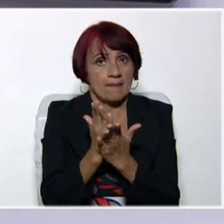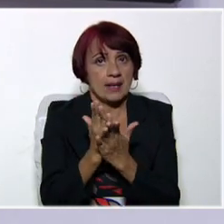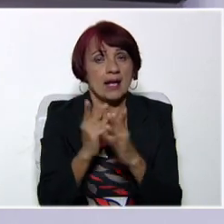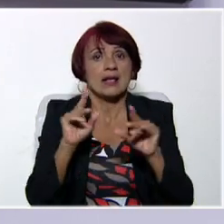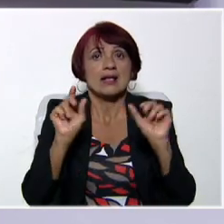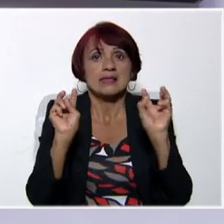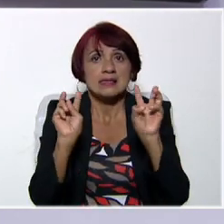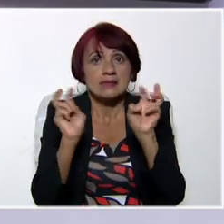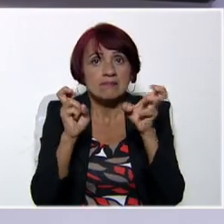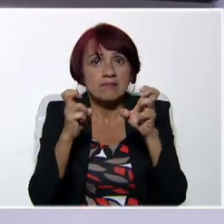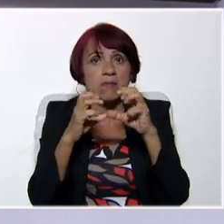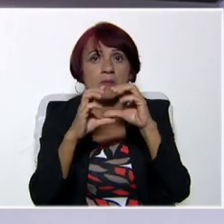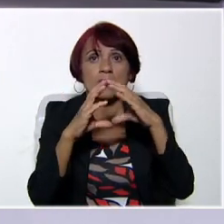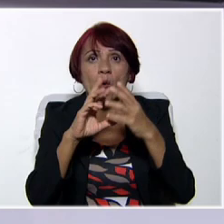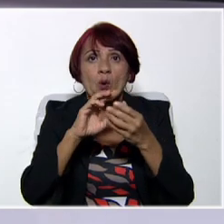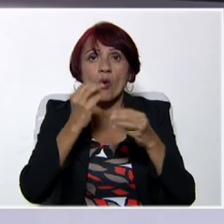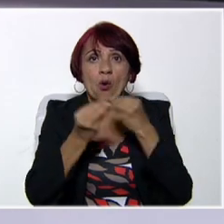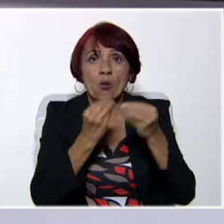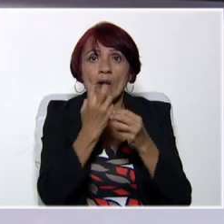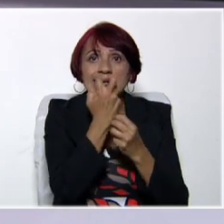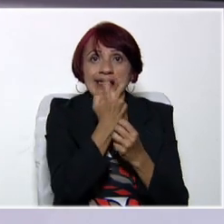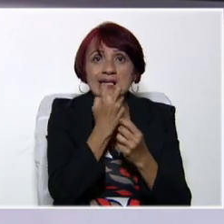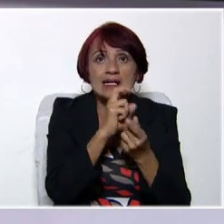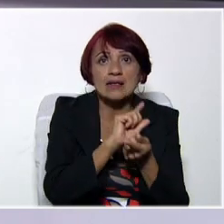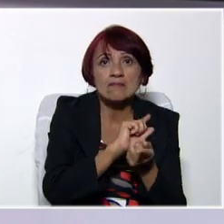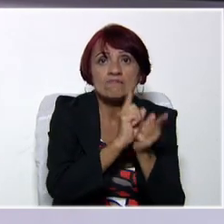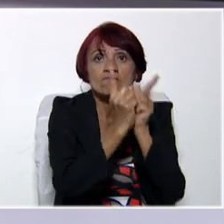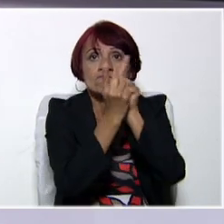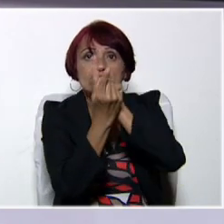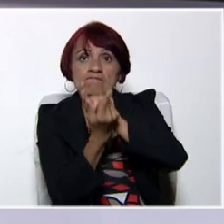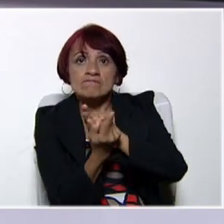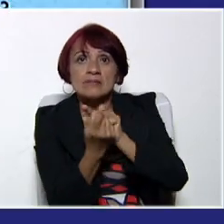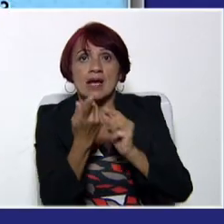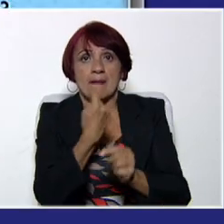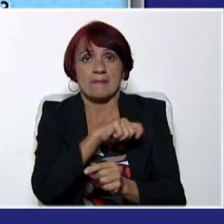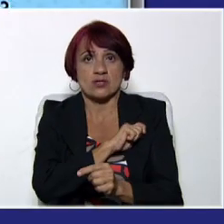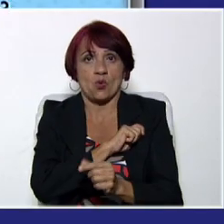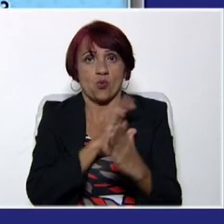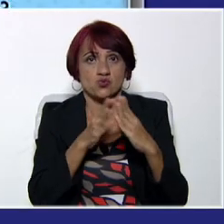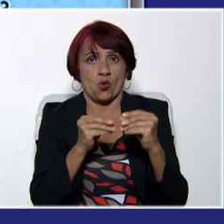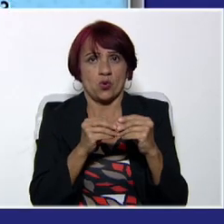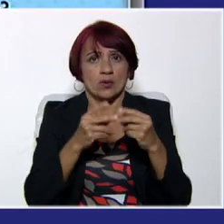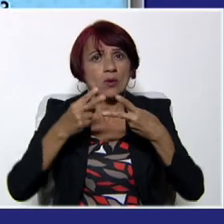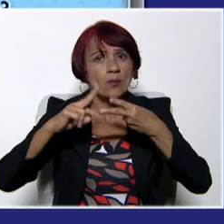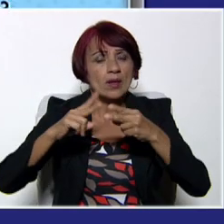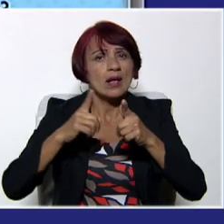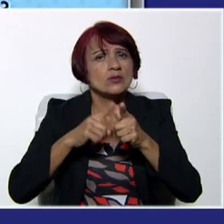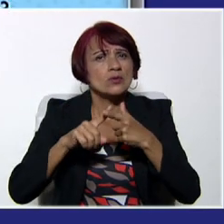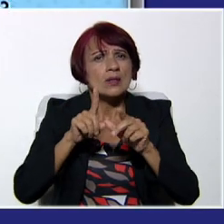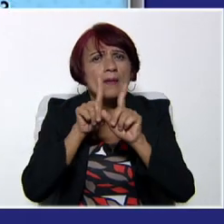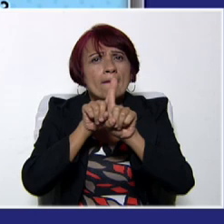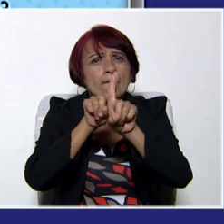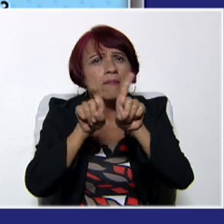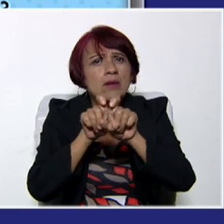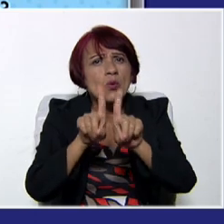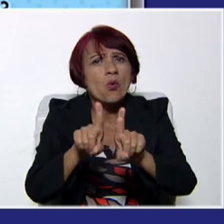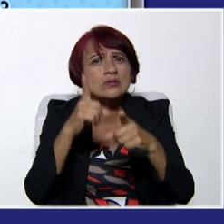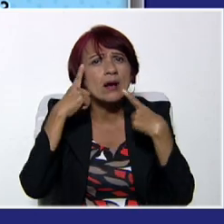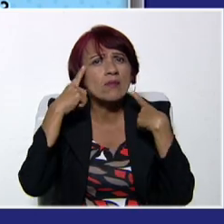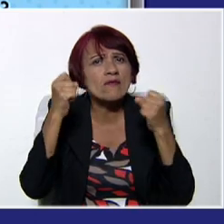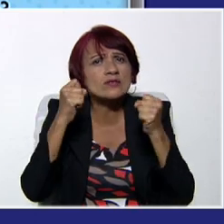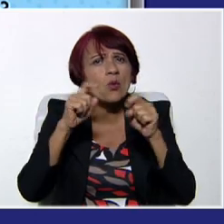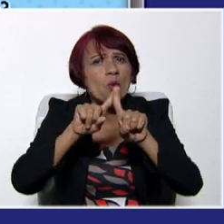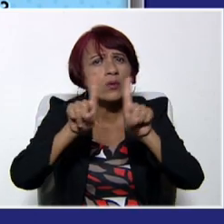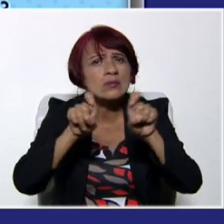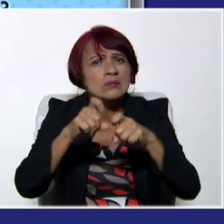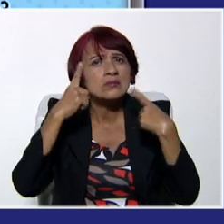contextos que tenemos que estar muy pendientes. Algunas preguntas. ¿Cuál es tu profesión? ¿Cuál es tu profesión? What is your